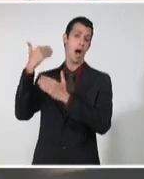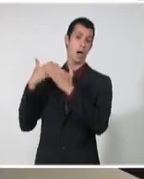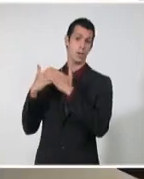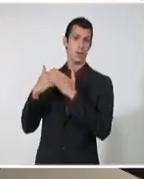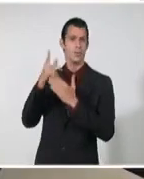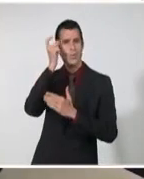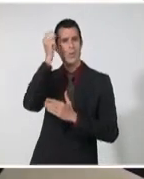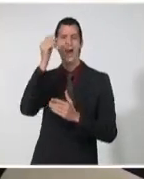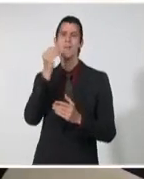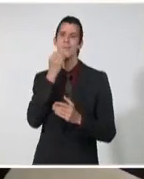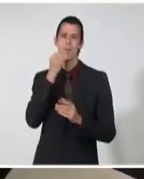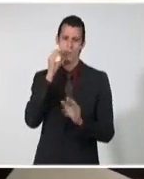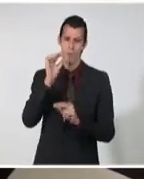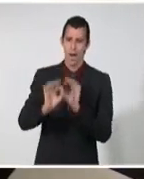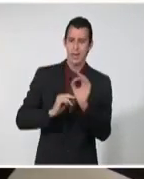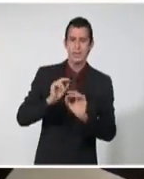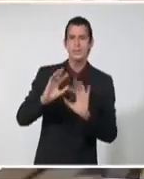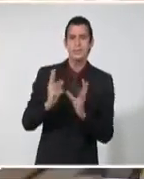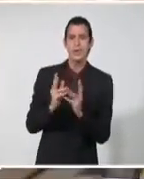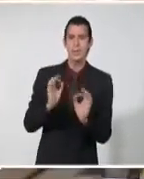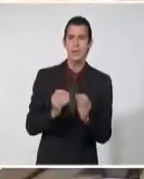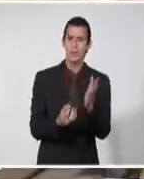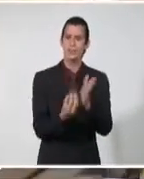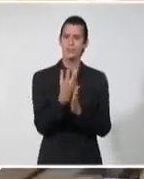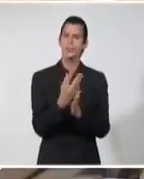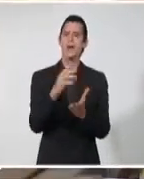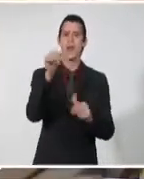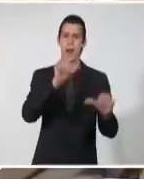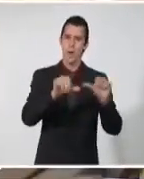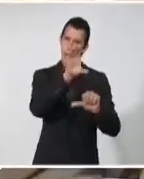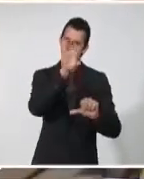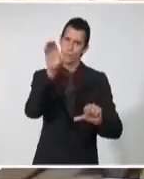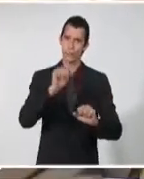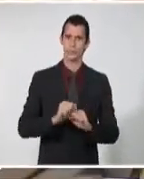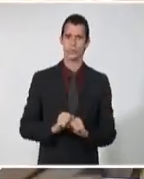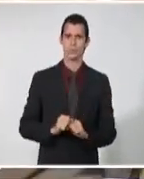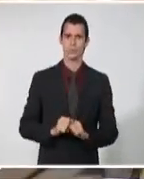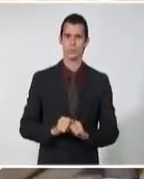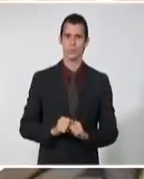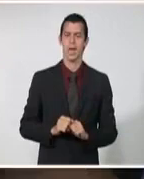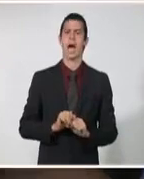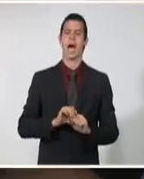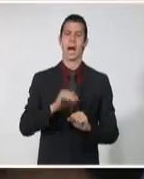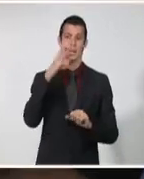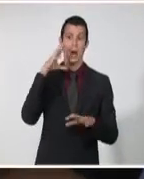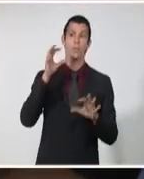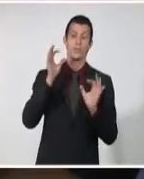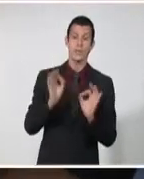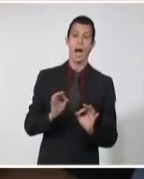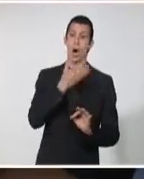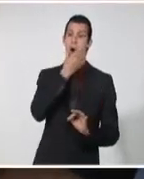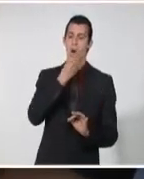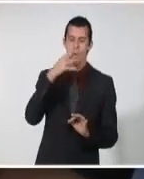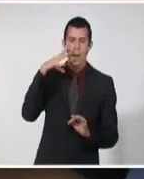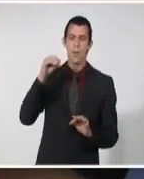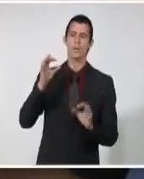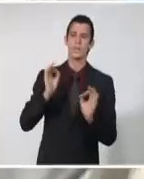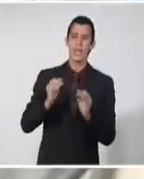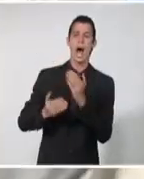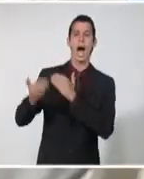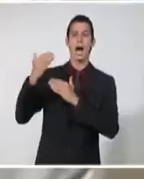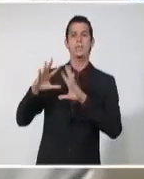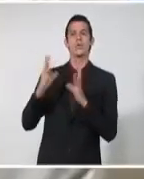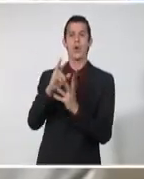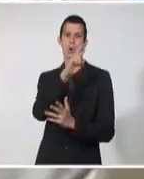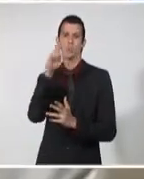concreta. Y en ese contexto la labor de los jóvenes ha sido vista de manera diferente. Así lo aprecian quienes desde el polo